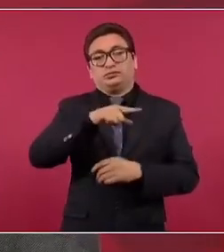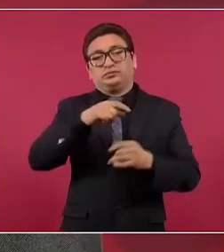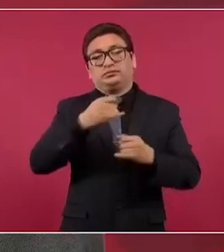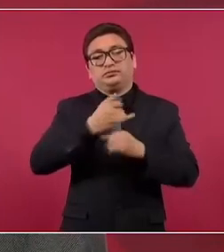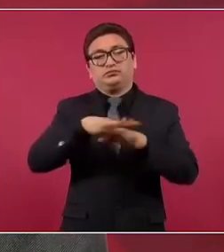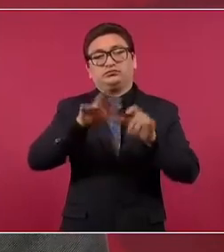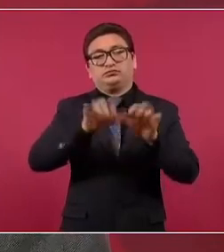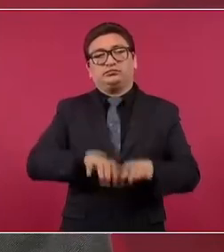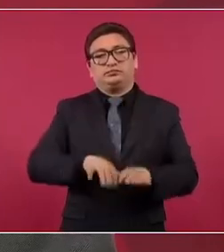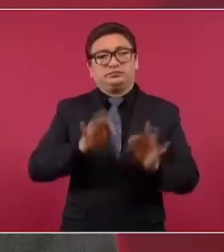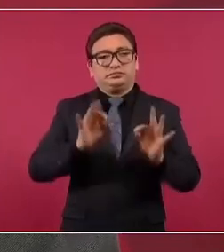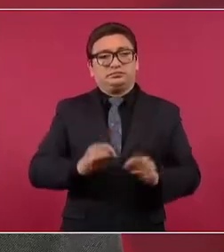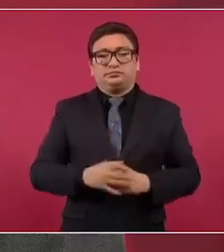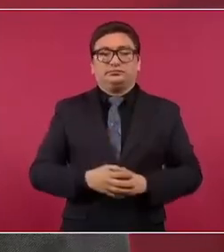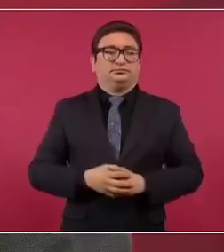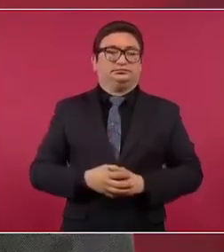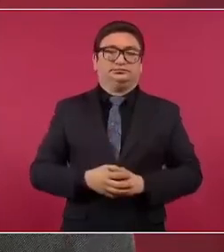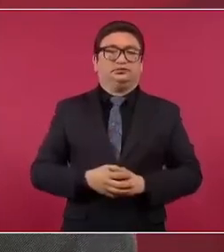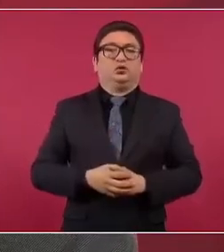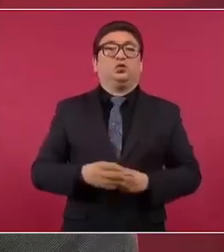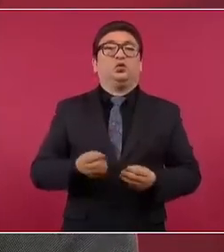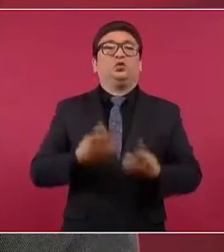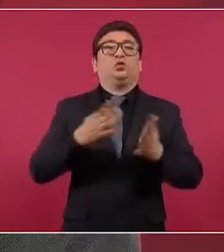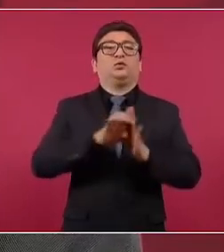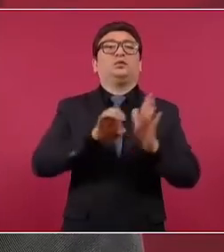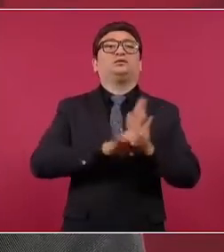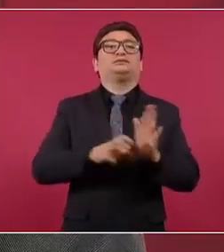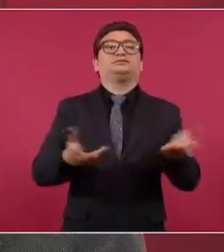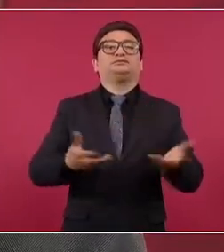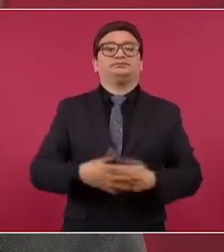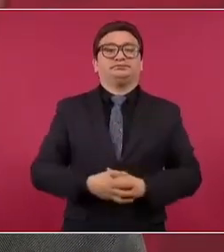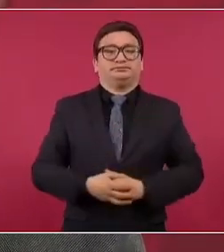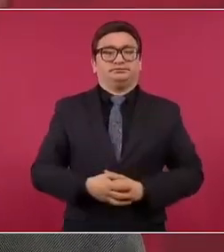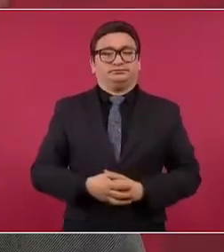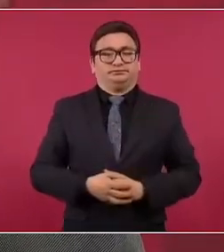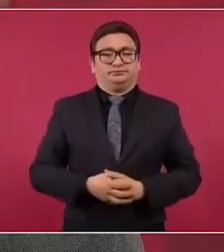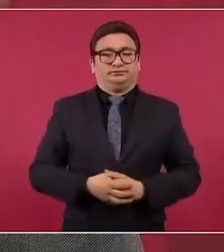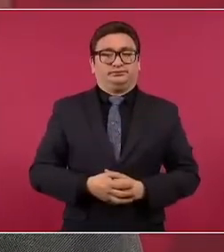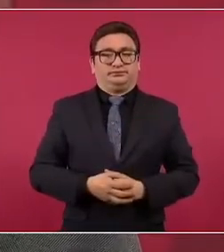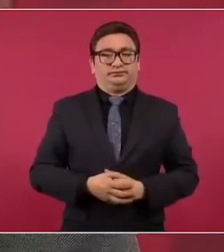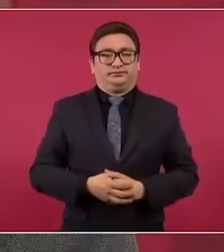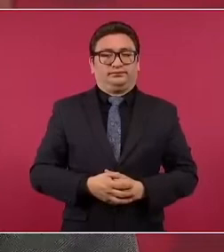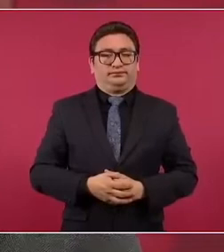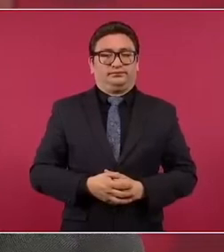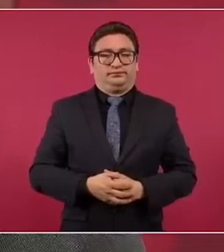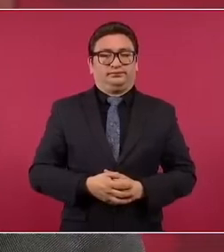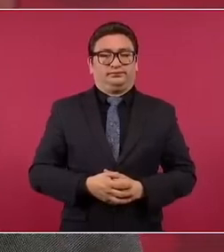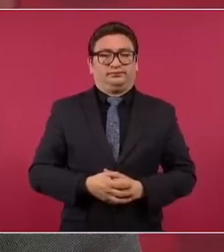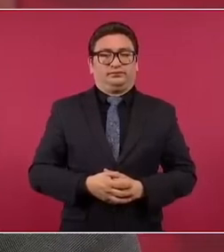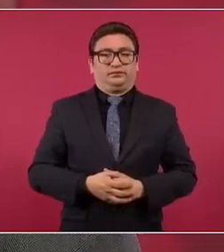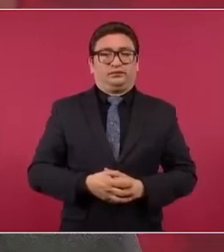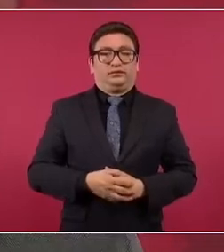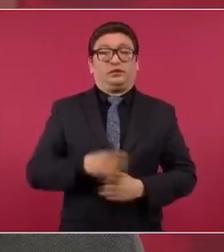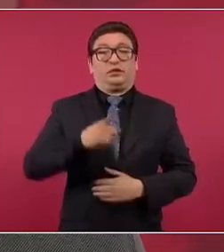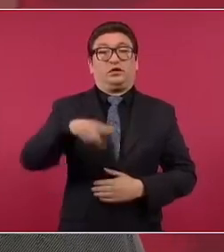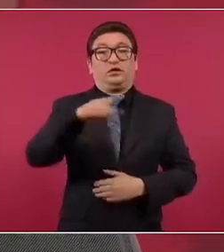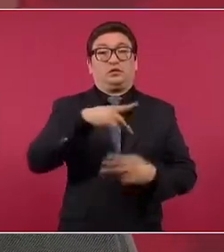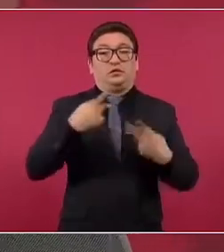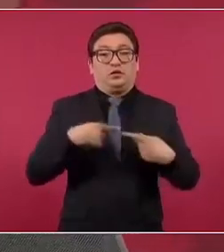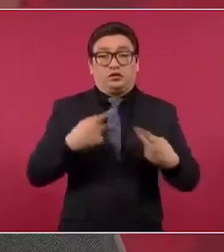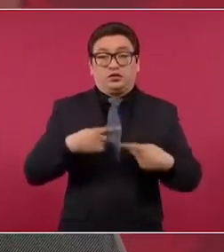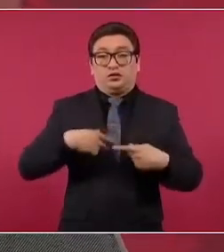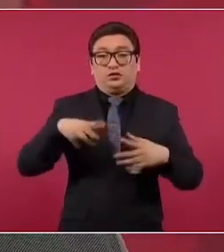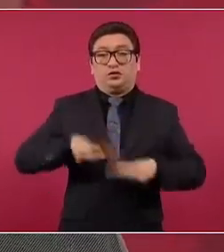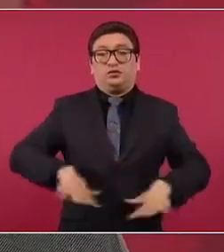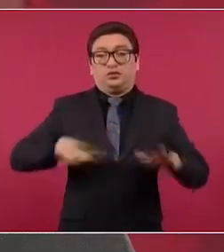cuánta ética, qué cercanos están al pueblo